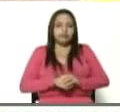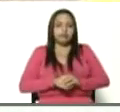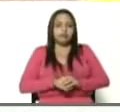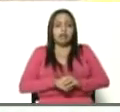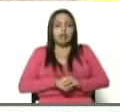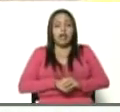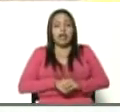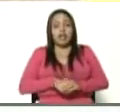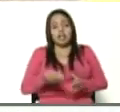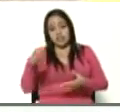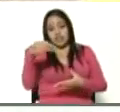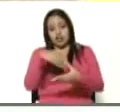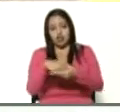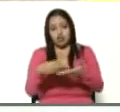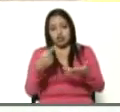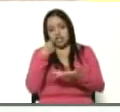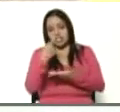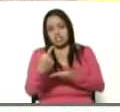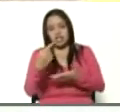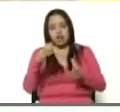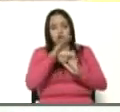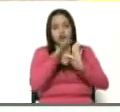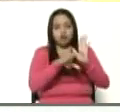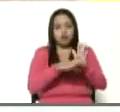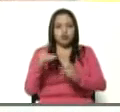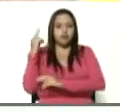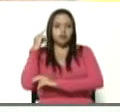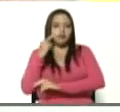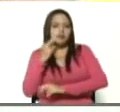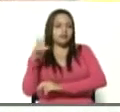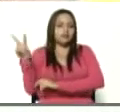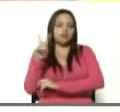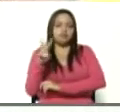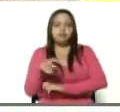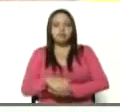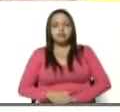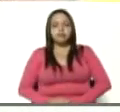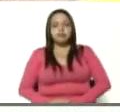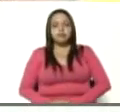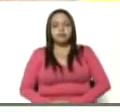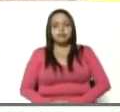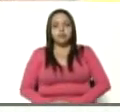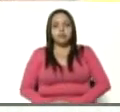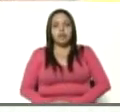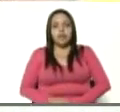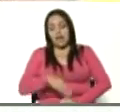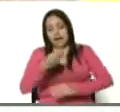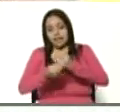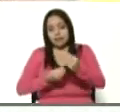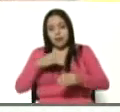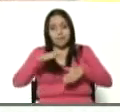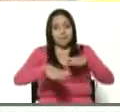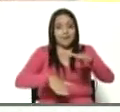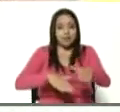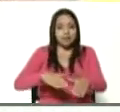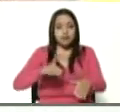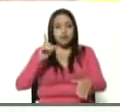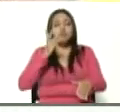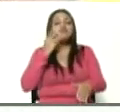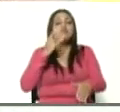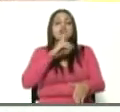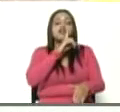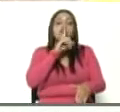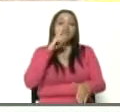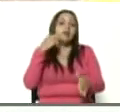establecidas en la Constitución Bolivariana. Bueno, está dando los grandes pasos, en este caso, el nombramiento de la